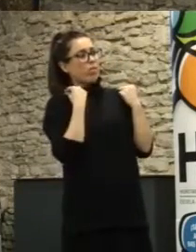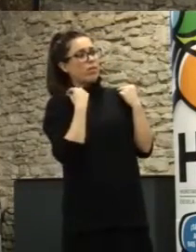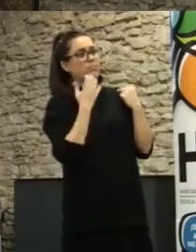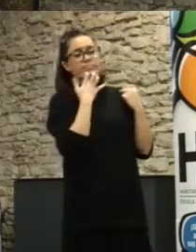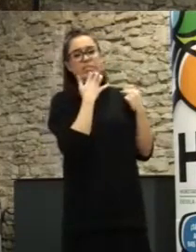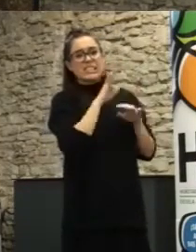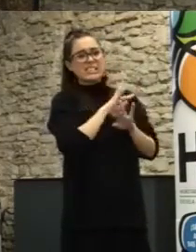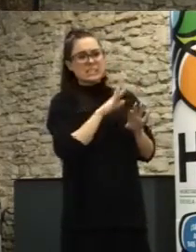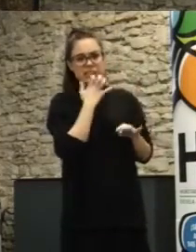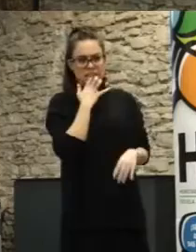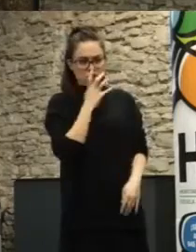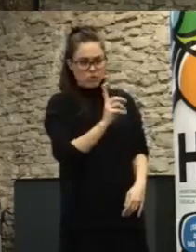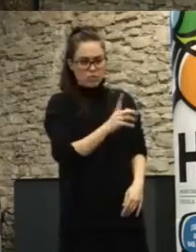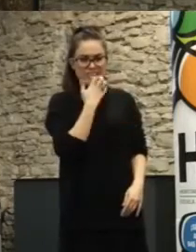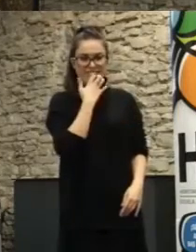cambiamos